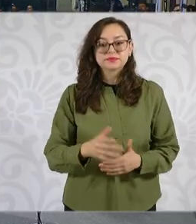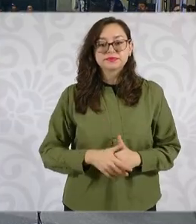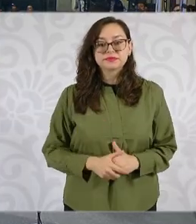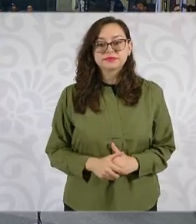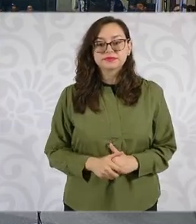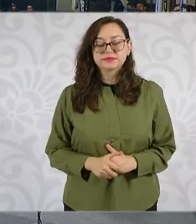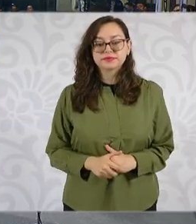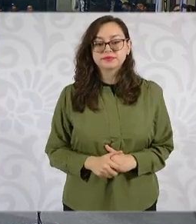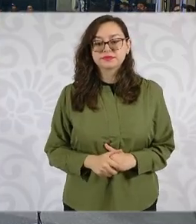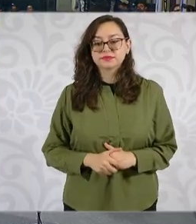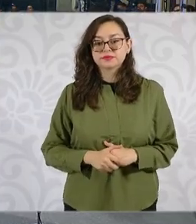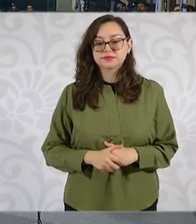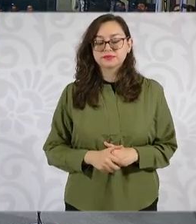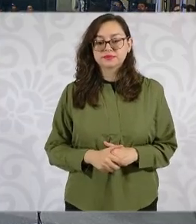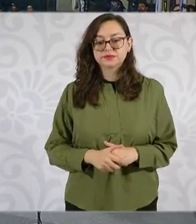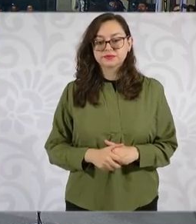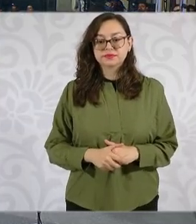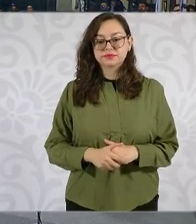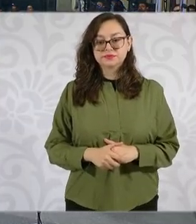Buenos días.